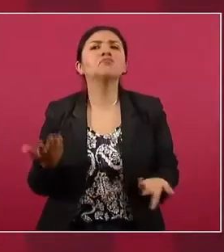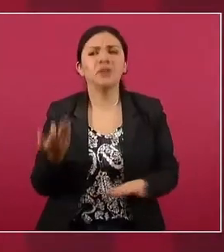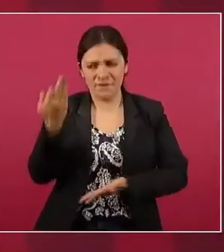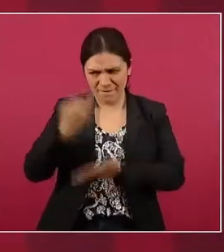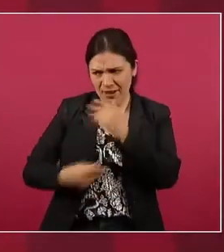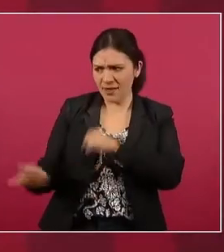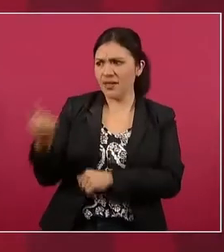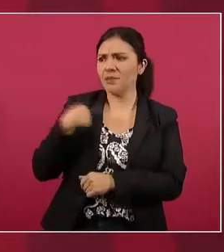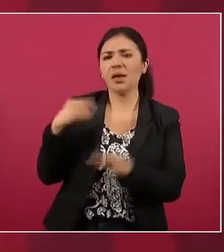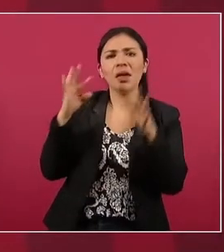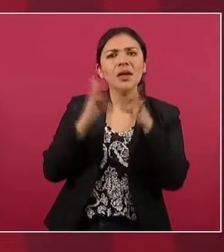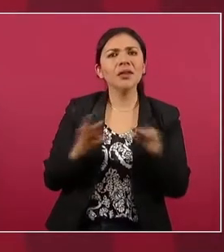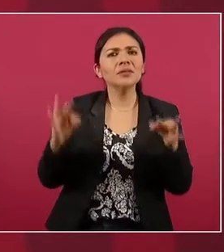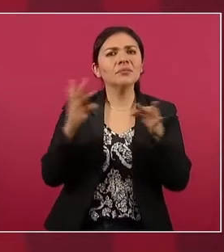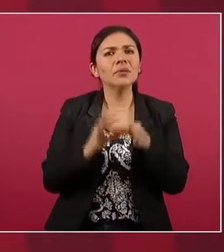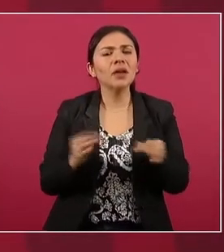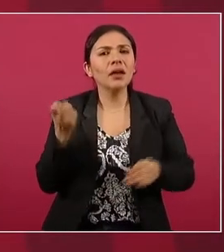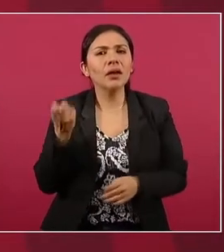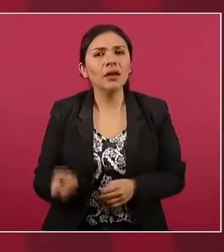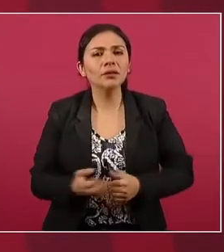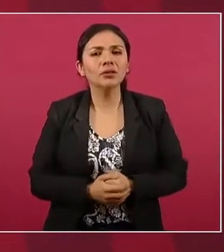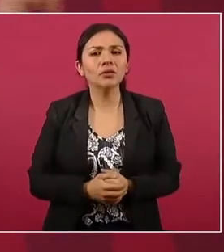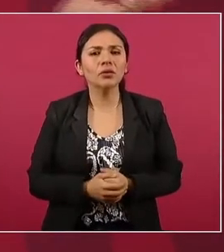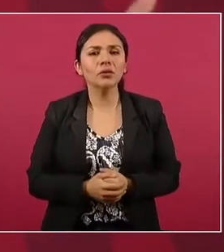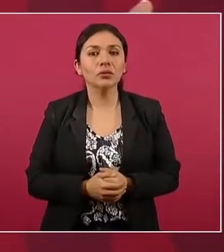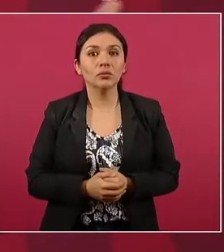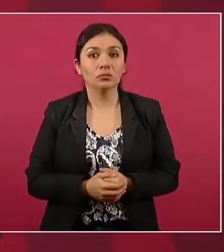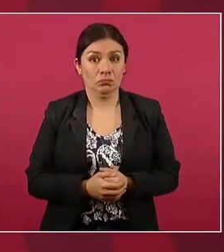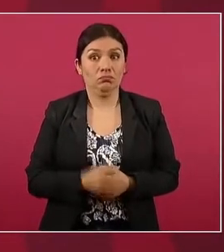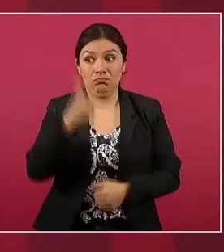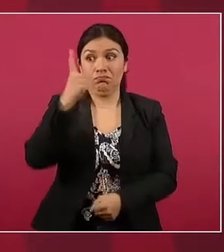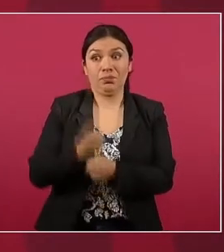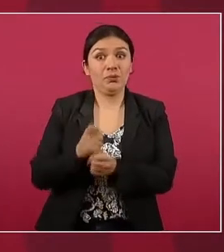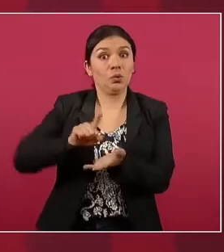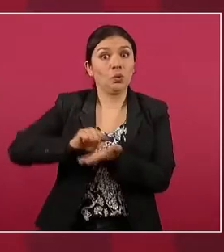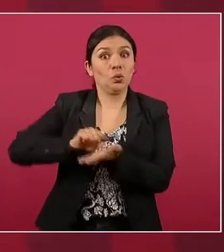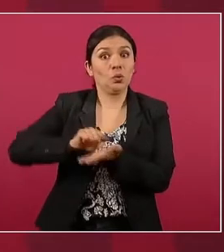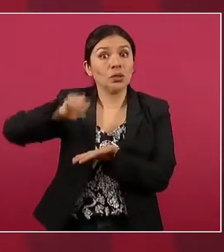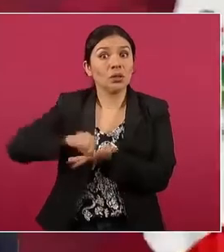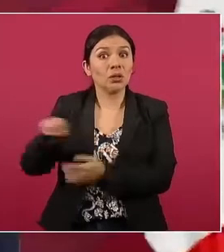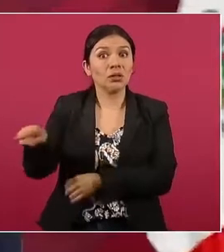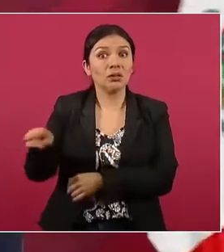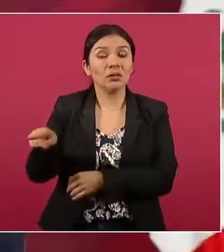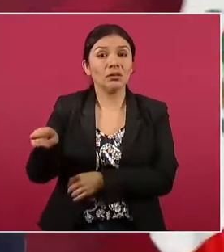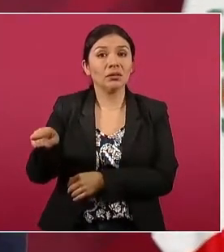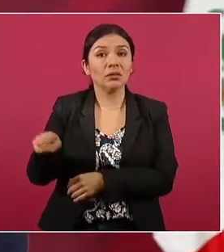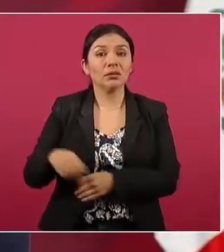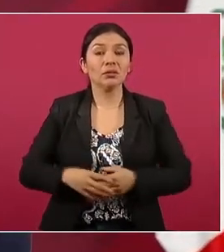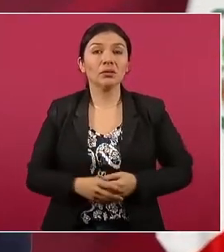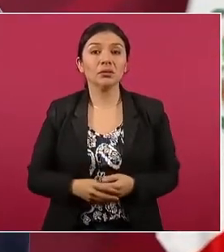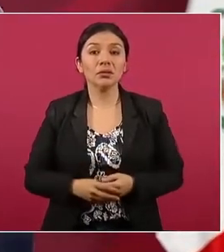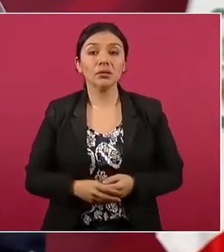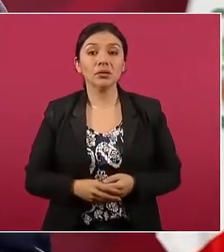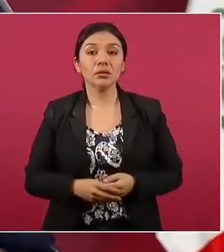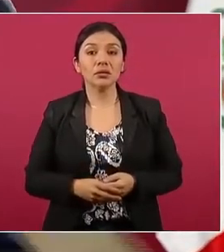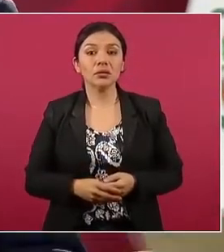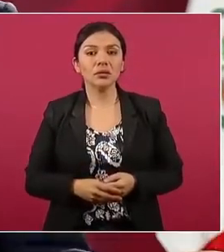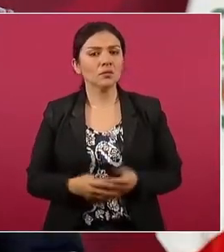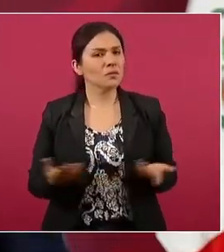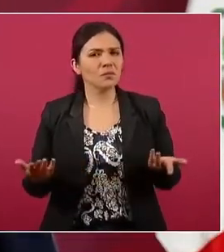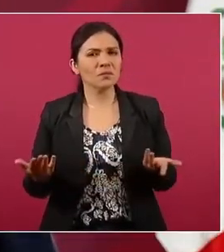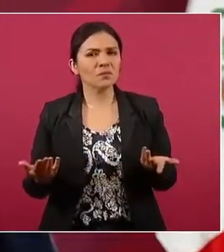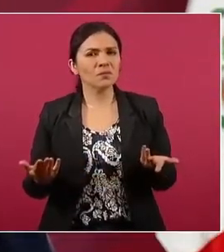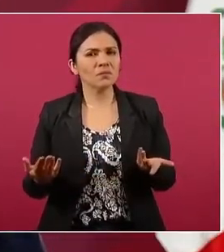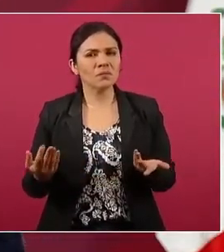sobre todo Twitter, de cómo es